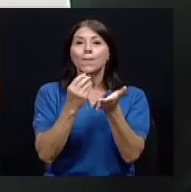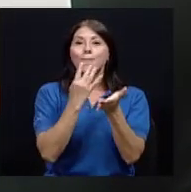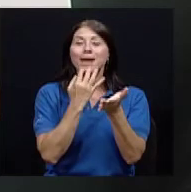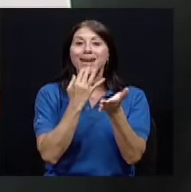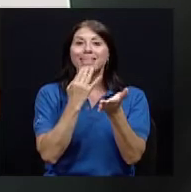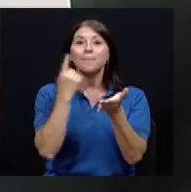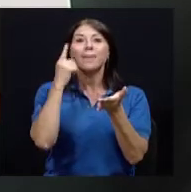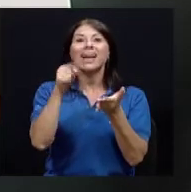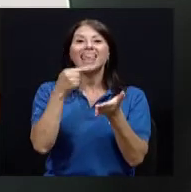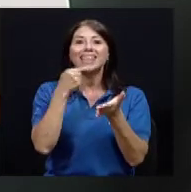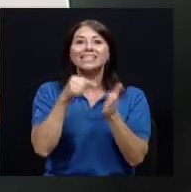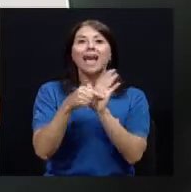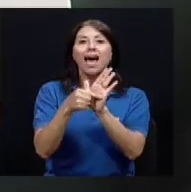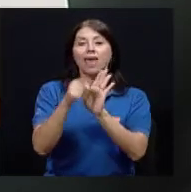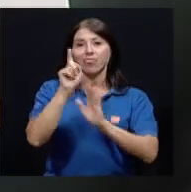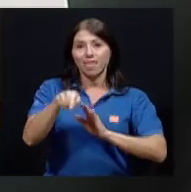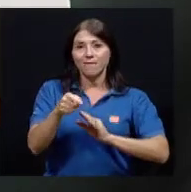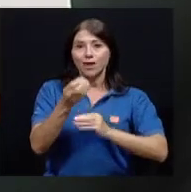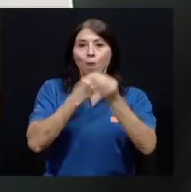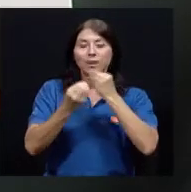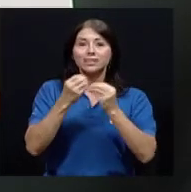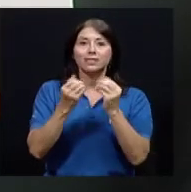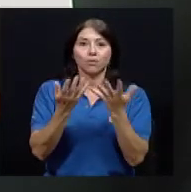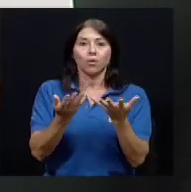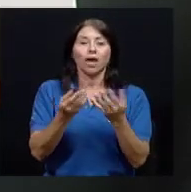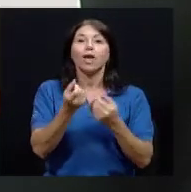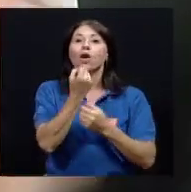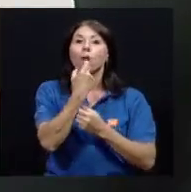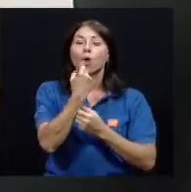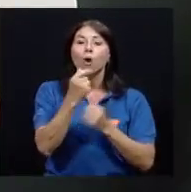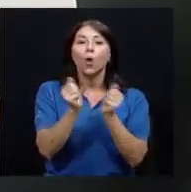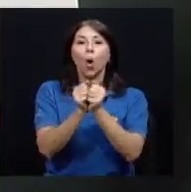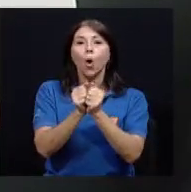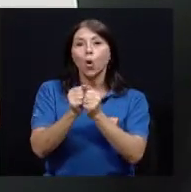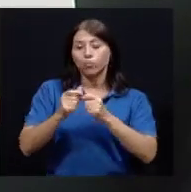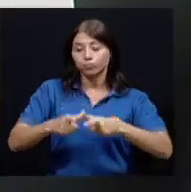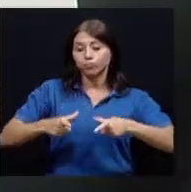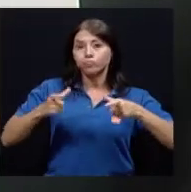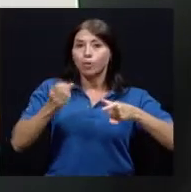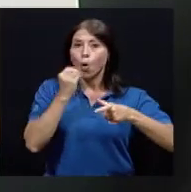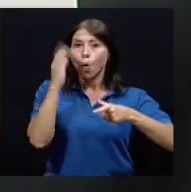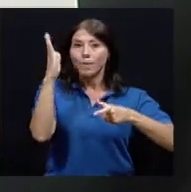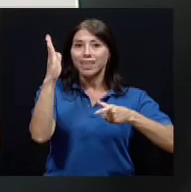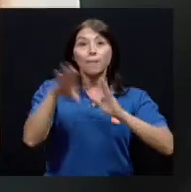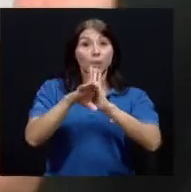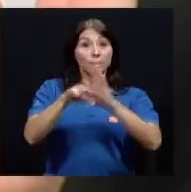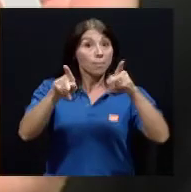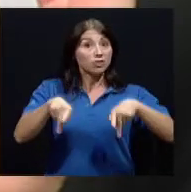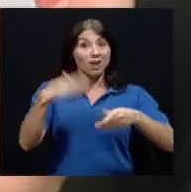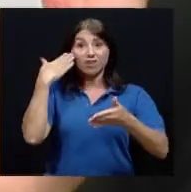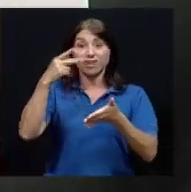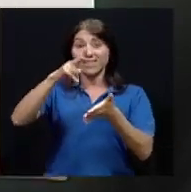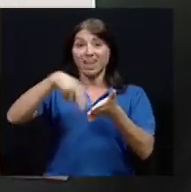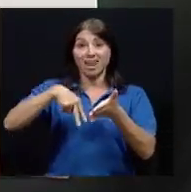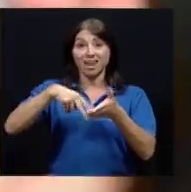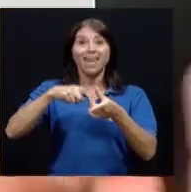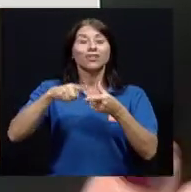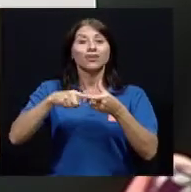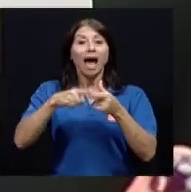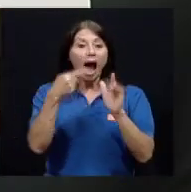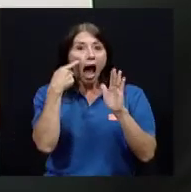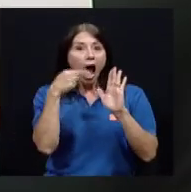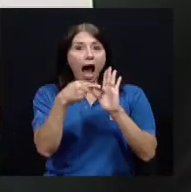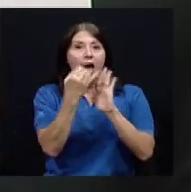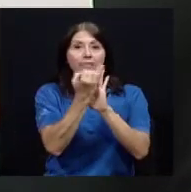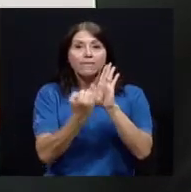o que tienen algún tipo de dificultad visual entonces en este caso el hecho que haya un sol me le indica a la persona de que es en la